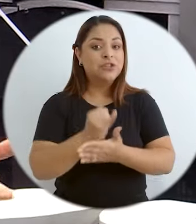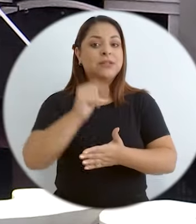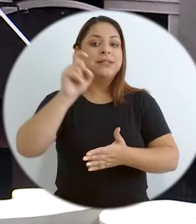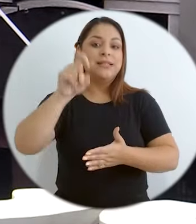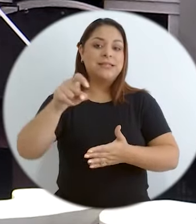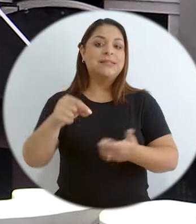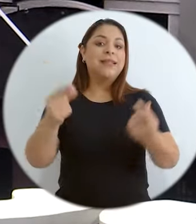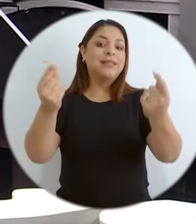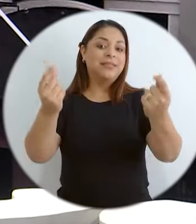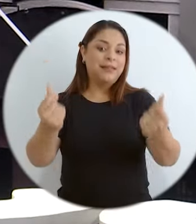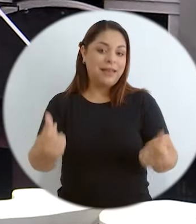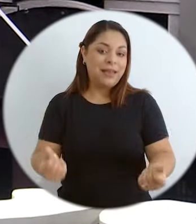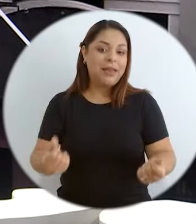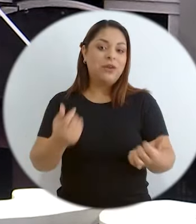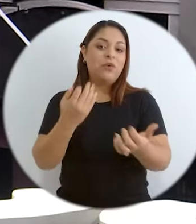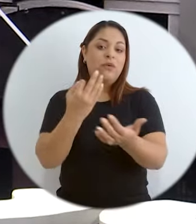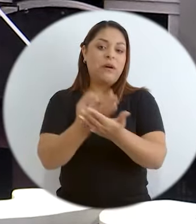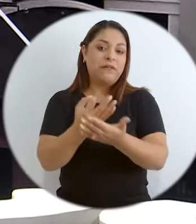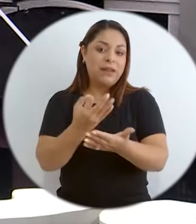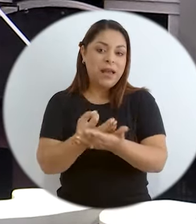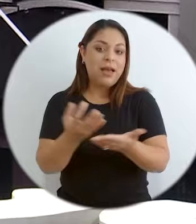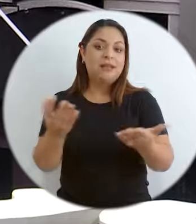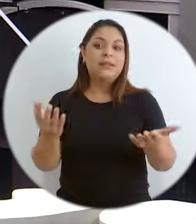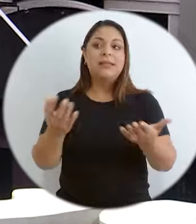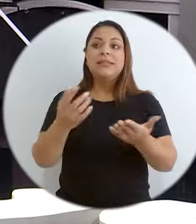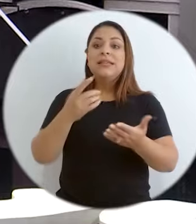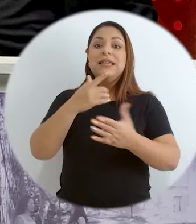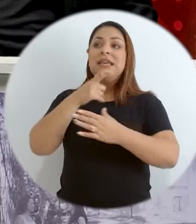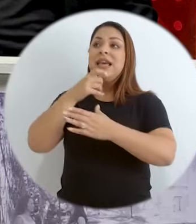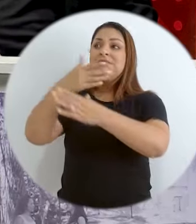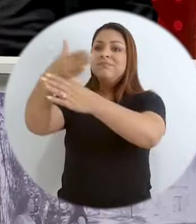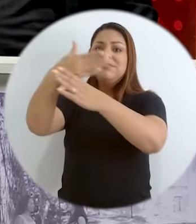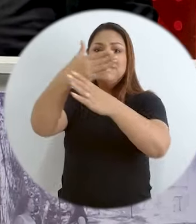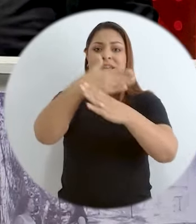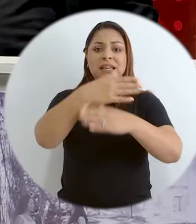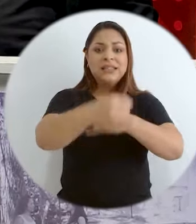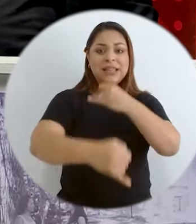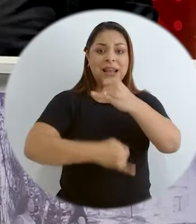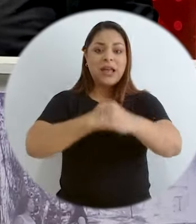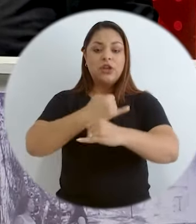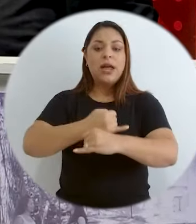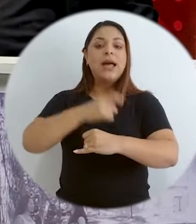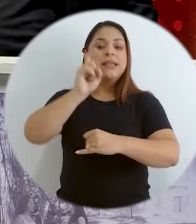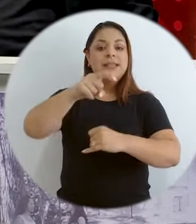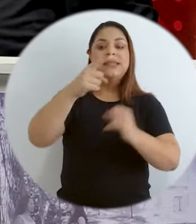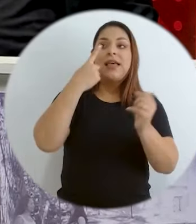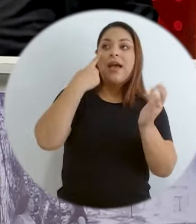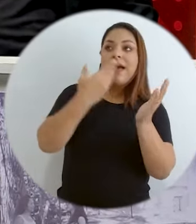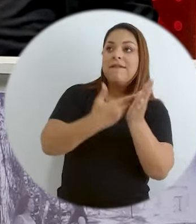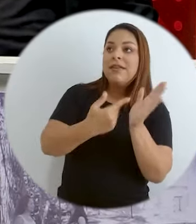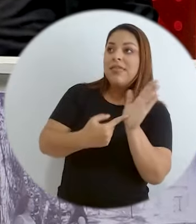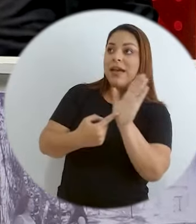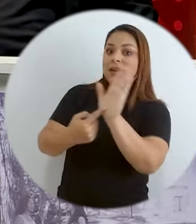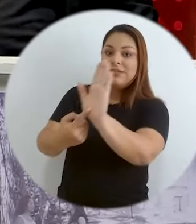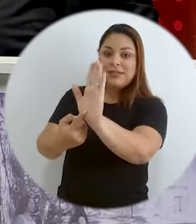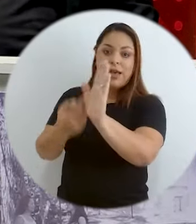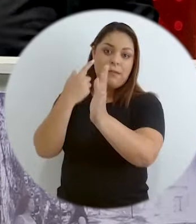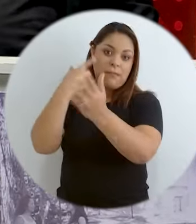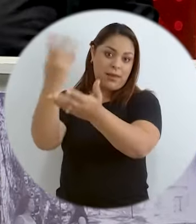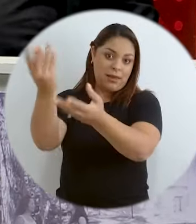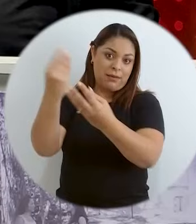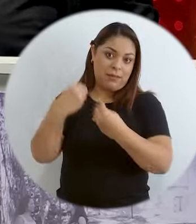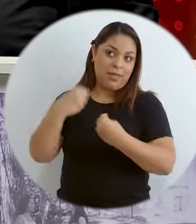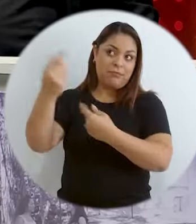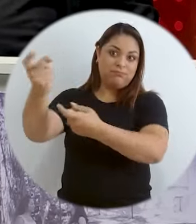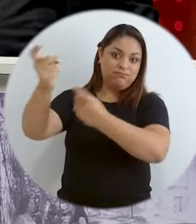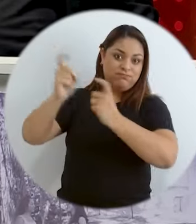investigación requiere de una cantidad importante de fondos, de recursos, y los cooperantes internacionales requieren